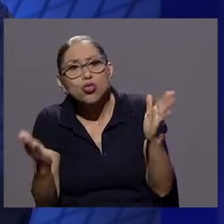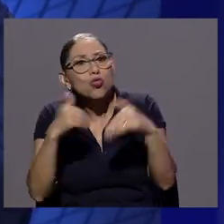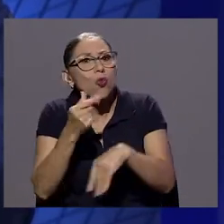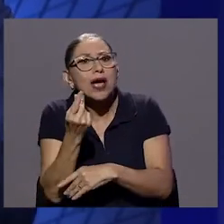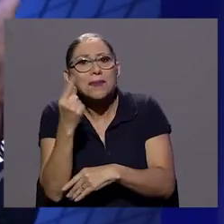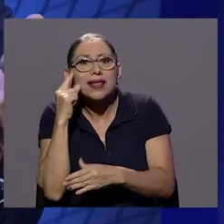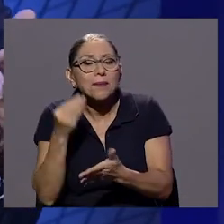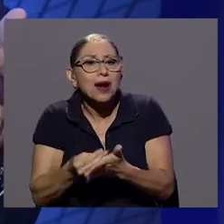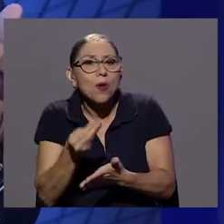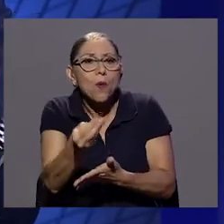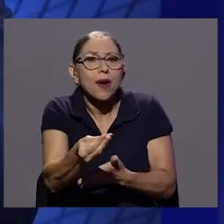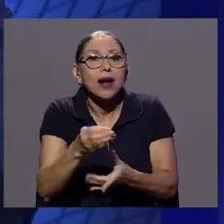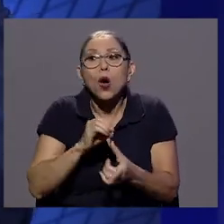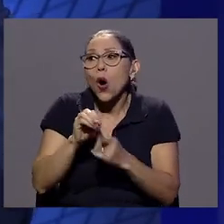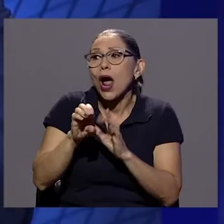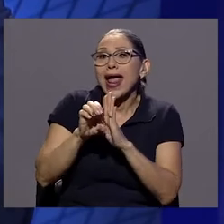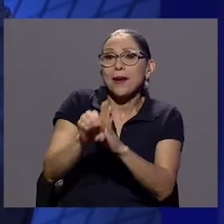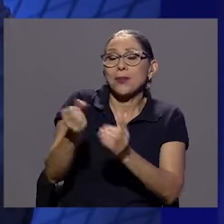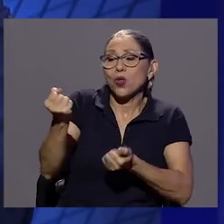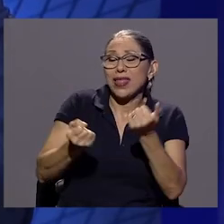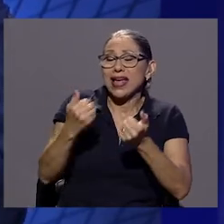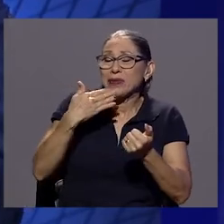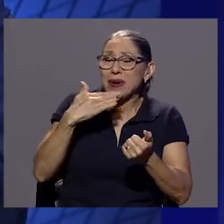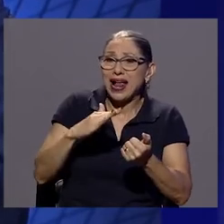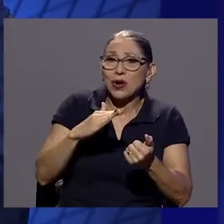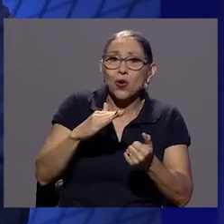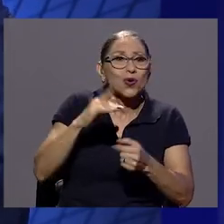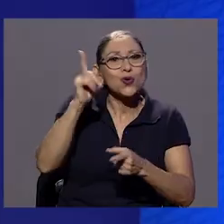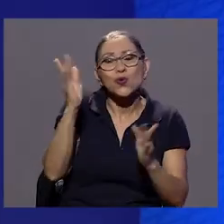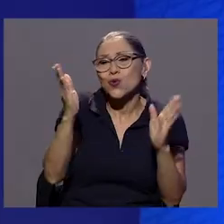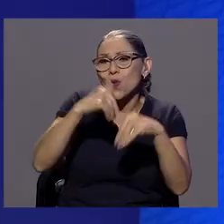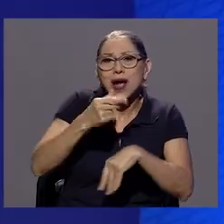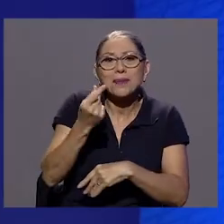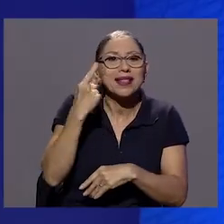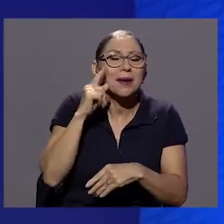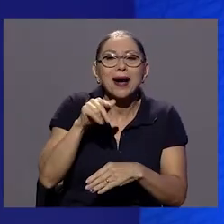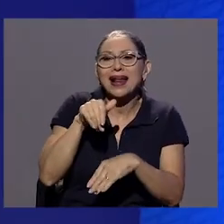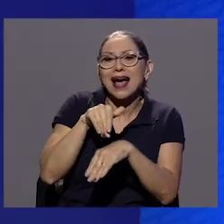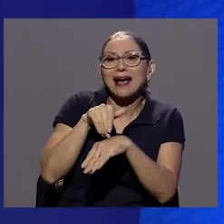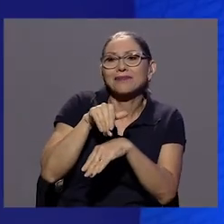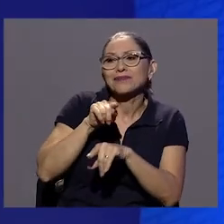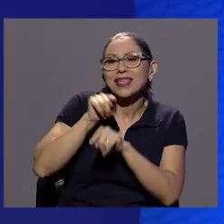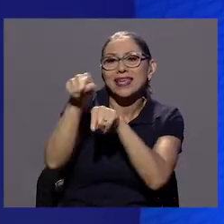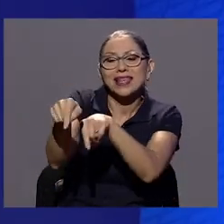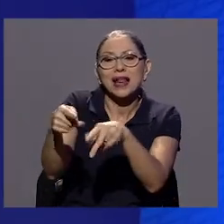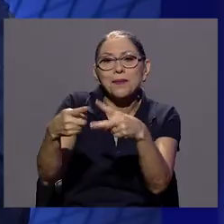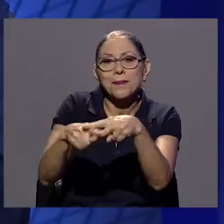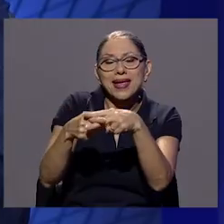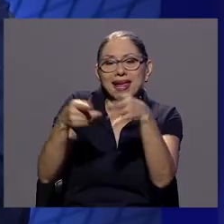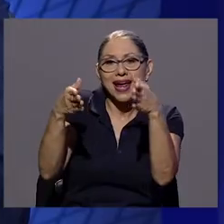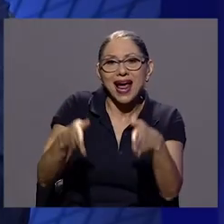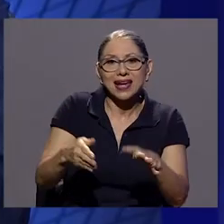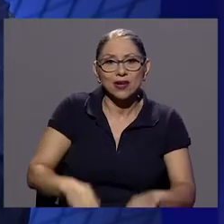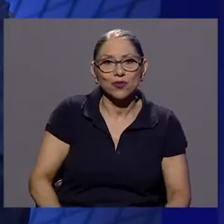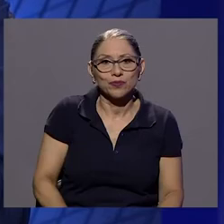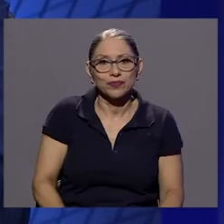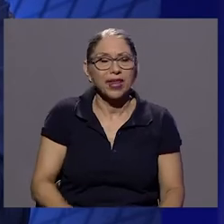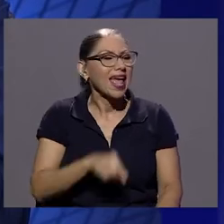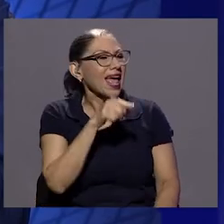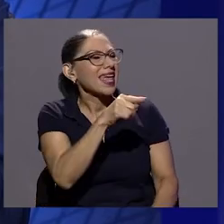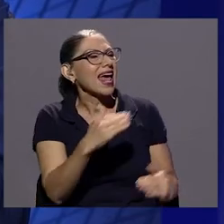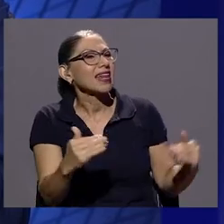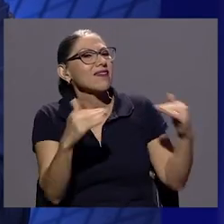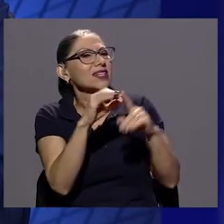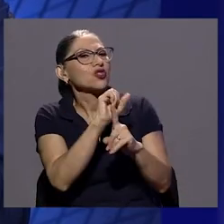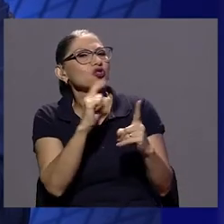carro, no hay chance para mandarlo al mecánico. Eso a nivel individual y a nivel social costarricense, ¿cómo